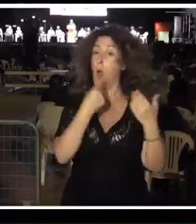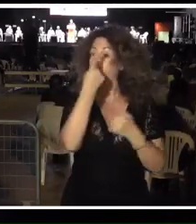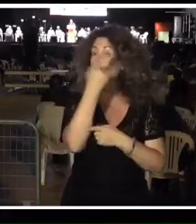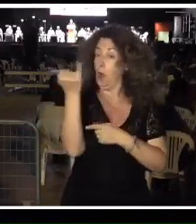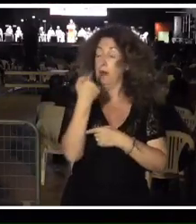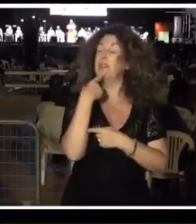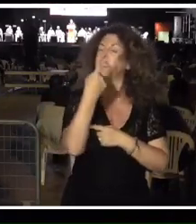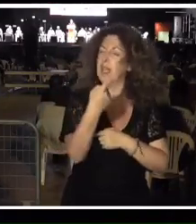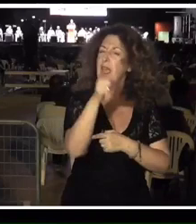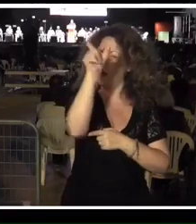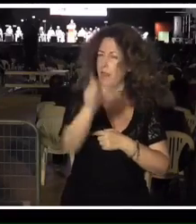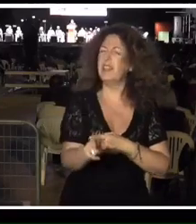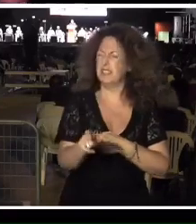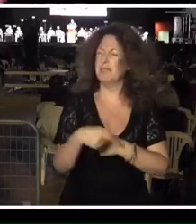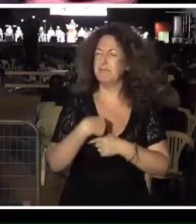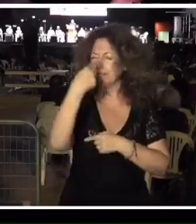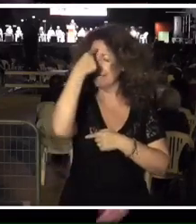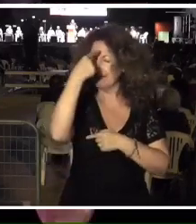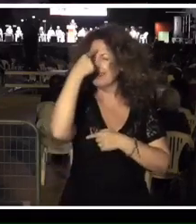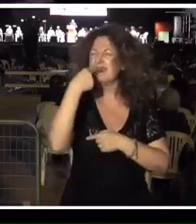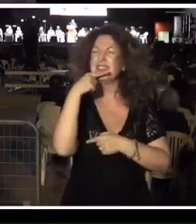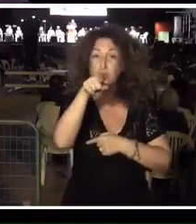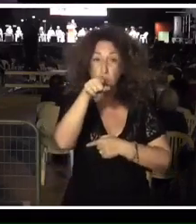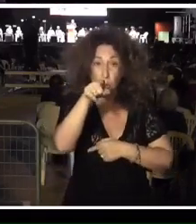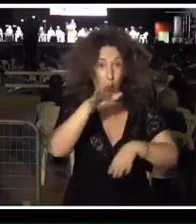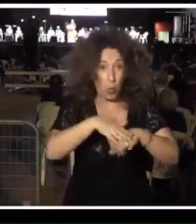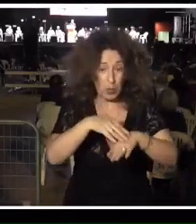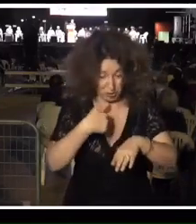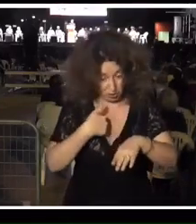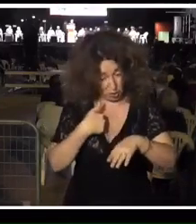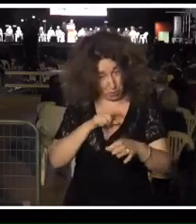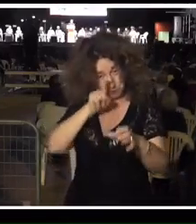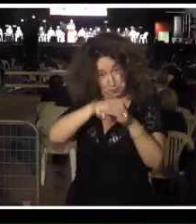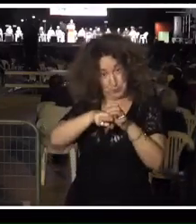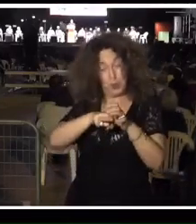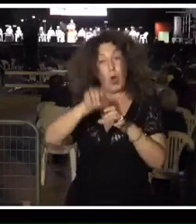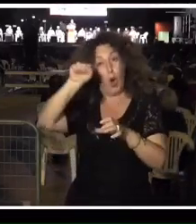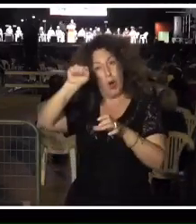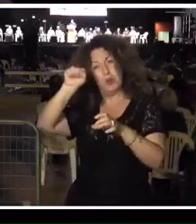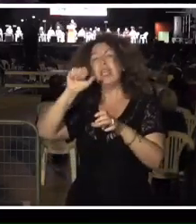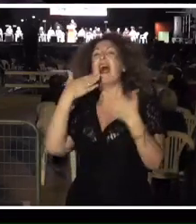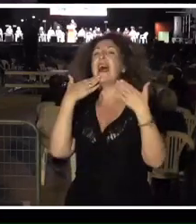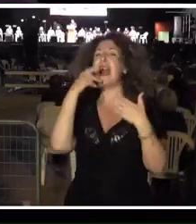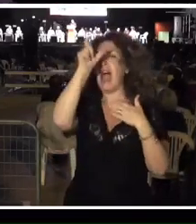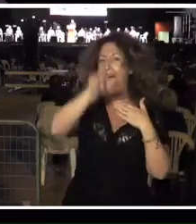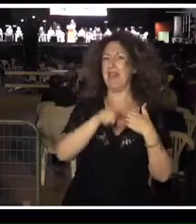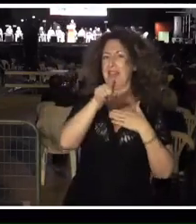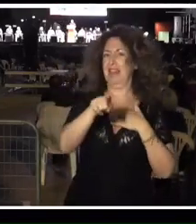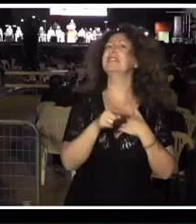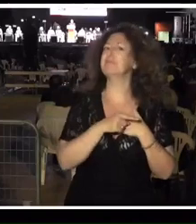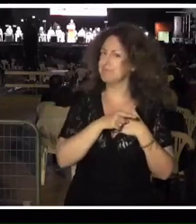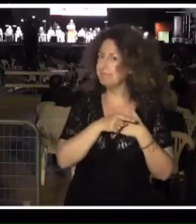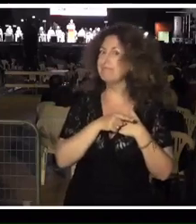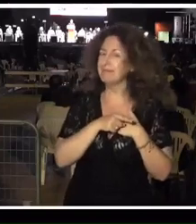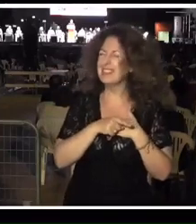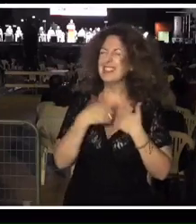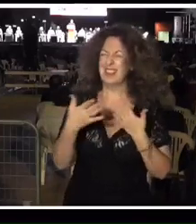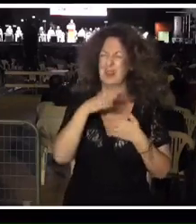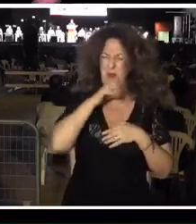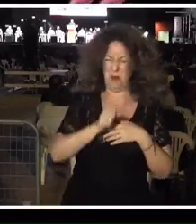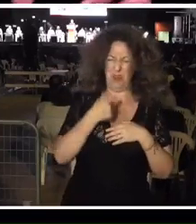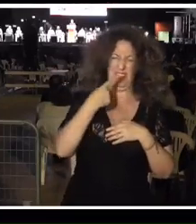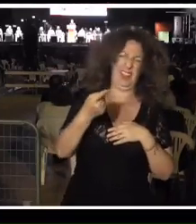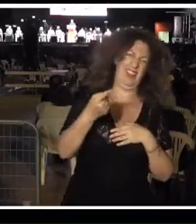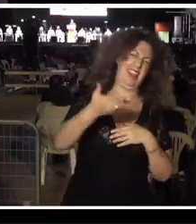y lo he recordado varias veces, le dije que él era culpable de que yo fuera militante del Partido Comunista de España. En realidad, Julio lo que me dijo es